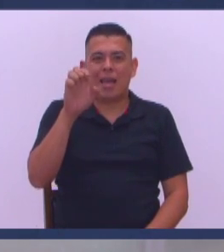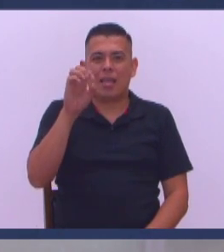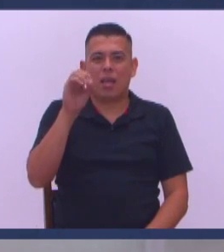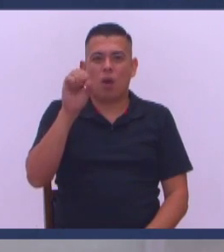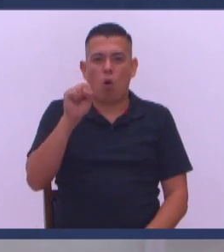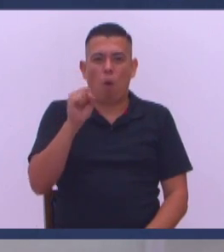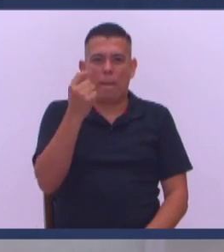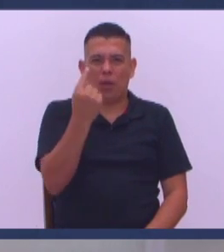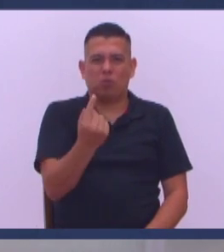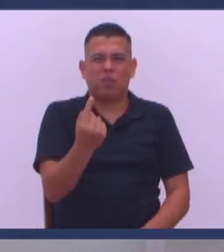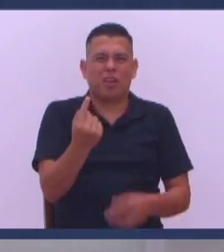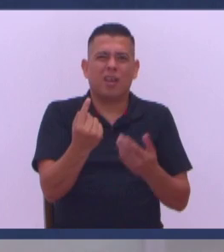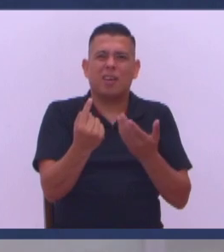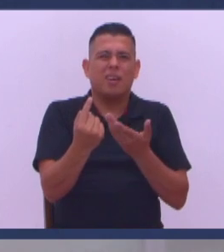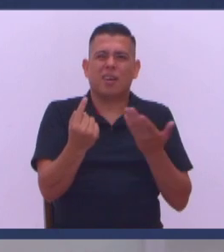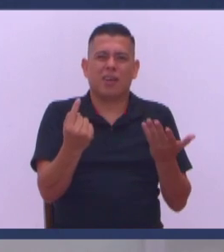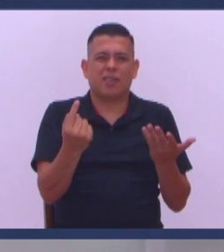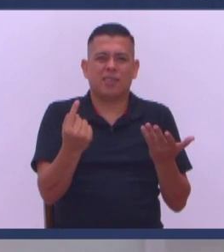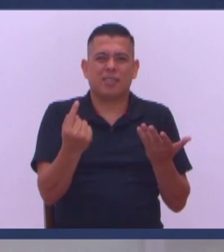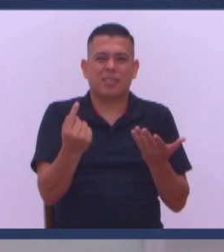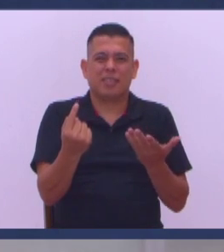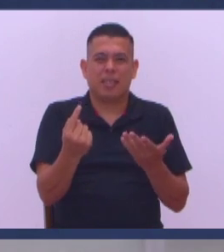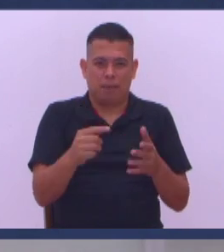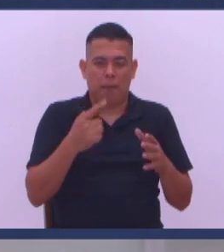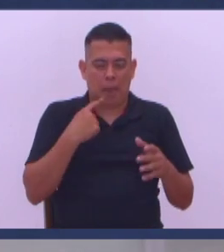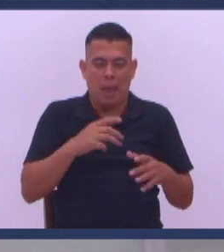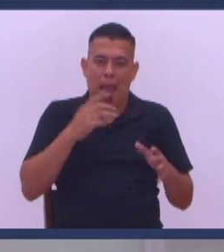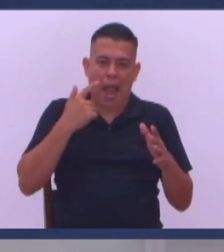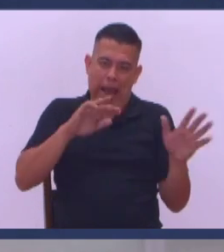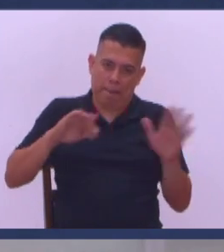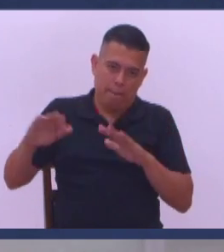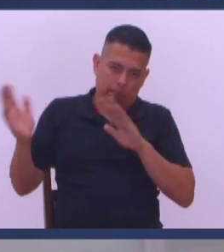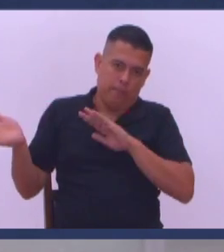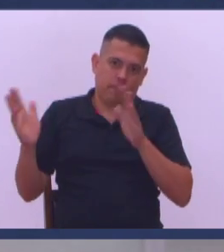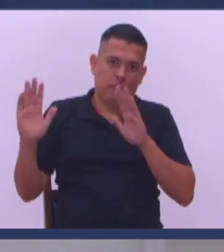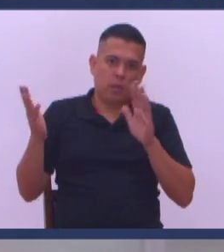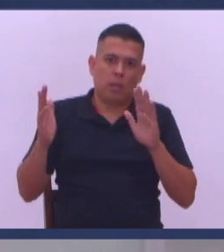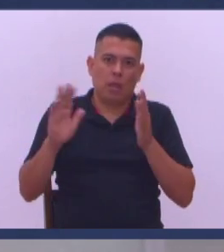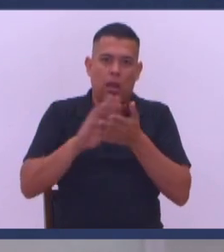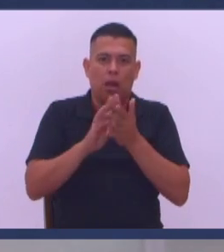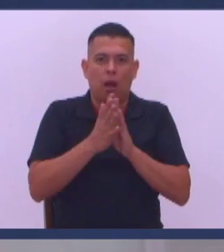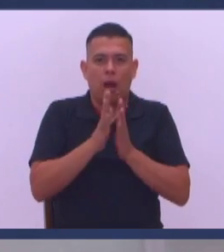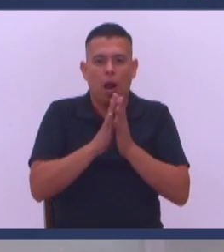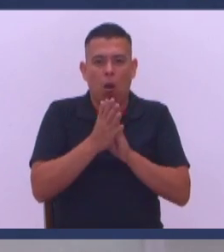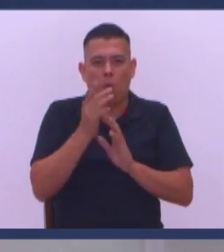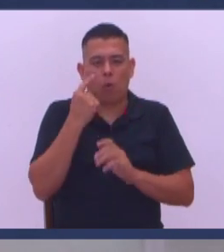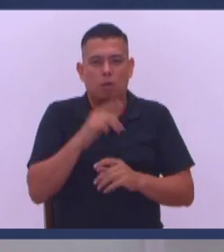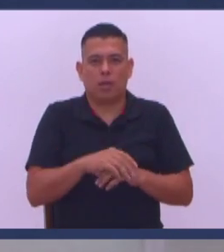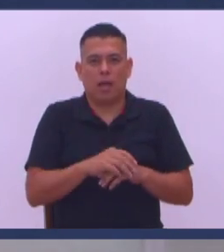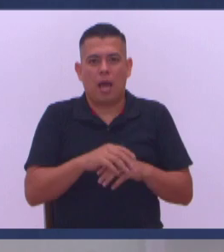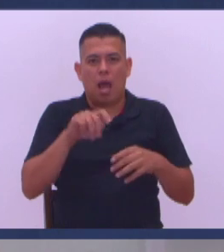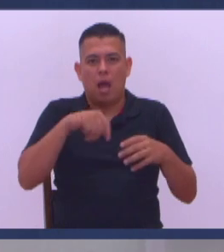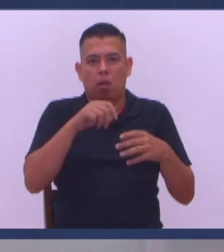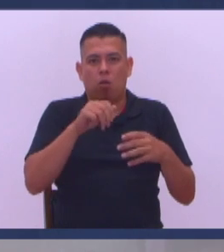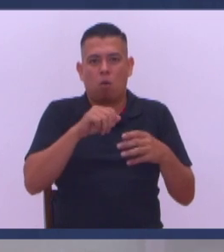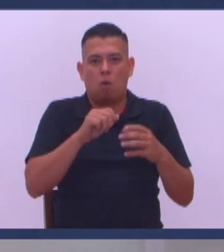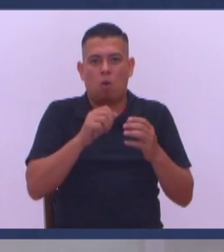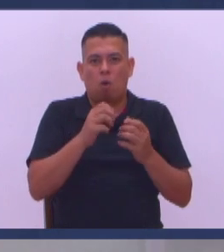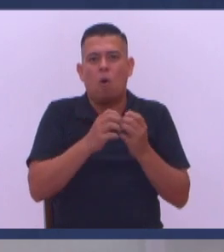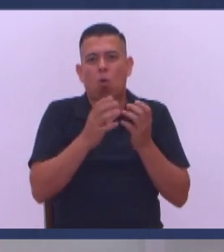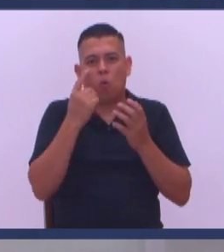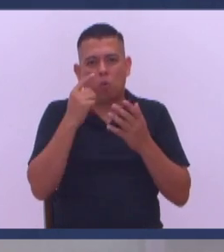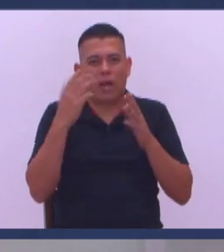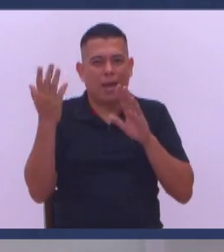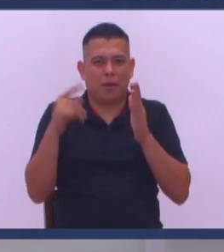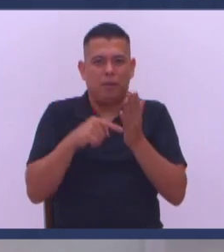Que cantan los ateos A mi me gustan Las pupusas Que cantan los ateos El atol delote Que